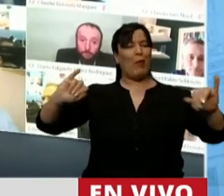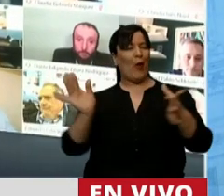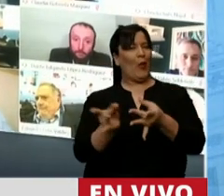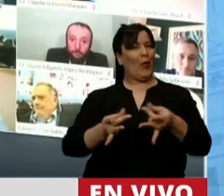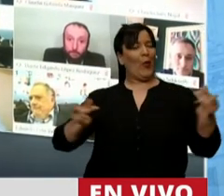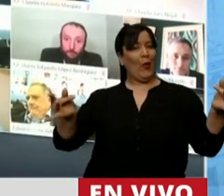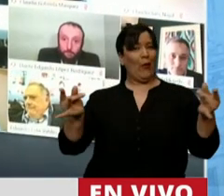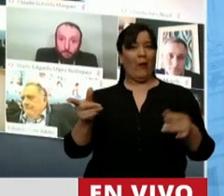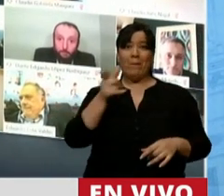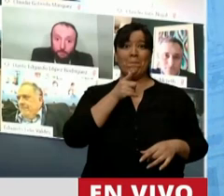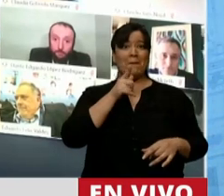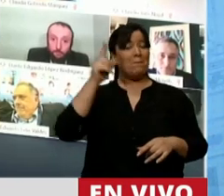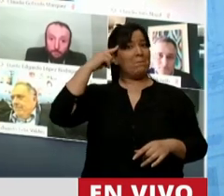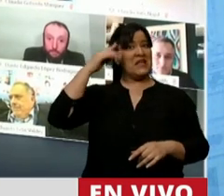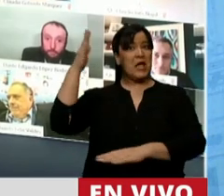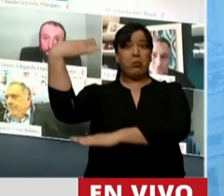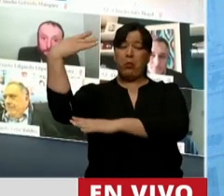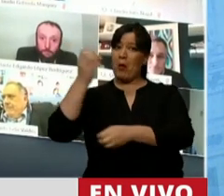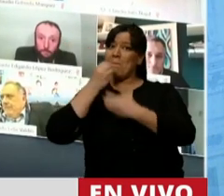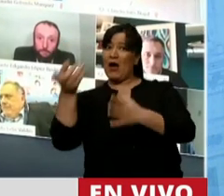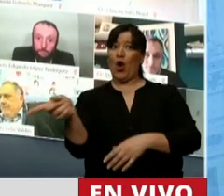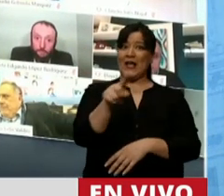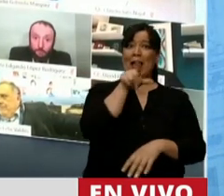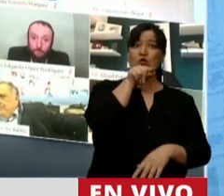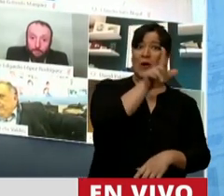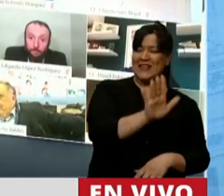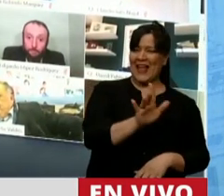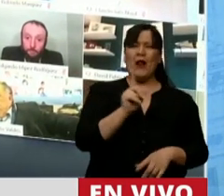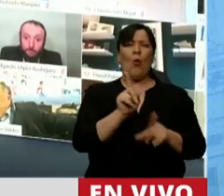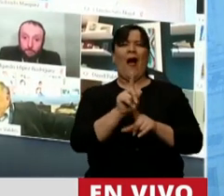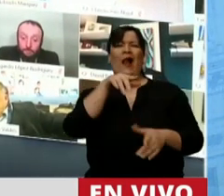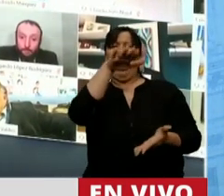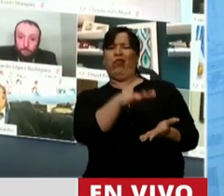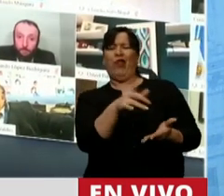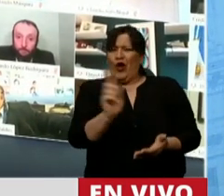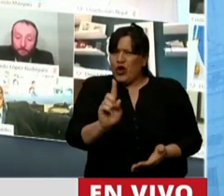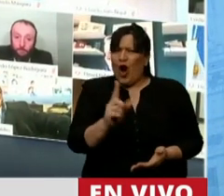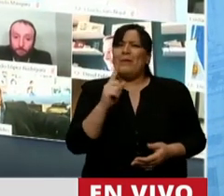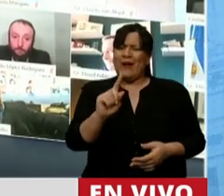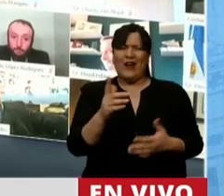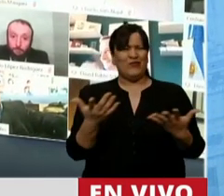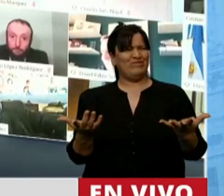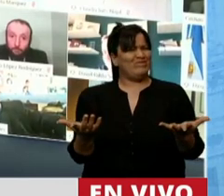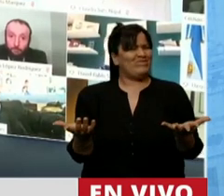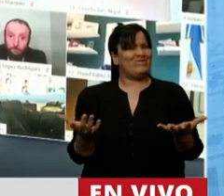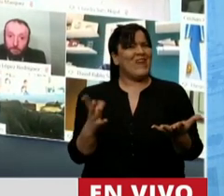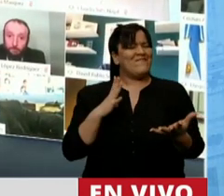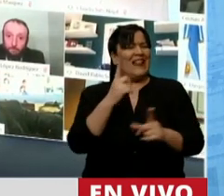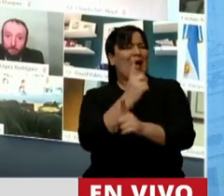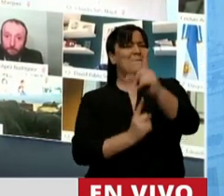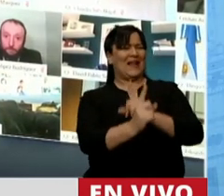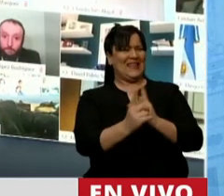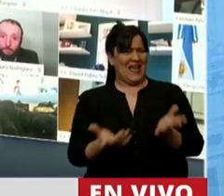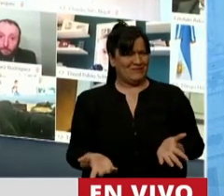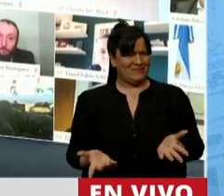pensé que sus recursos oratorios eran superiores, pero sin esto ser una descalificación a Dominem, son también homepáticos. Y con ese